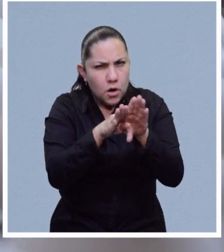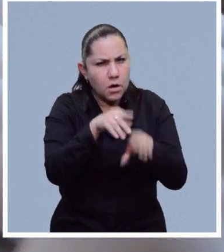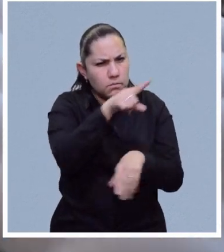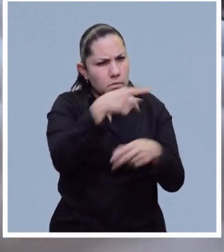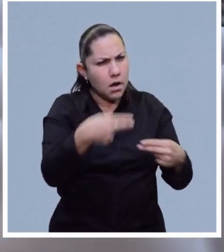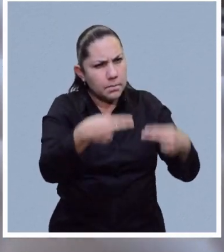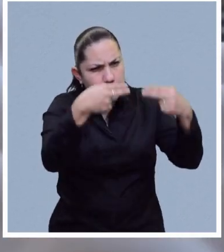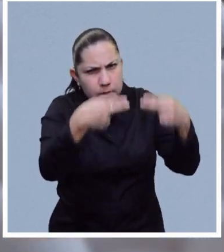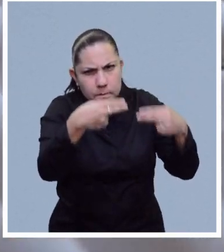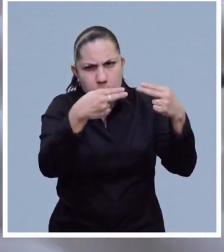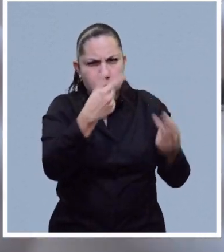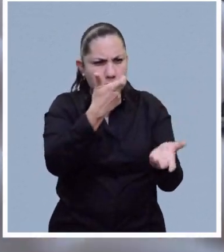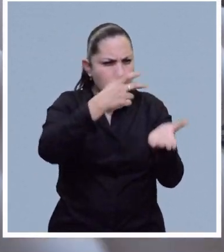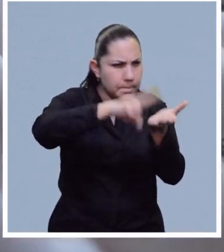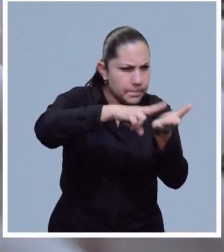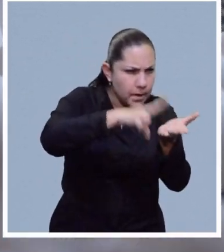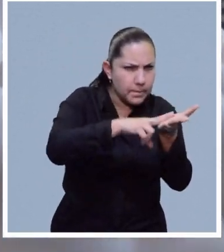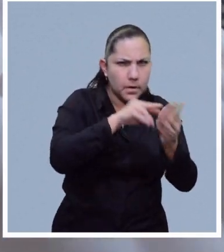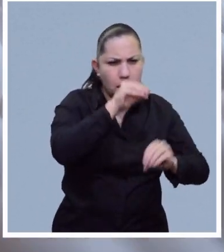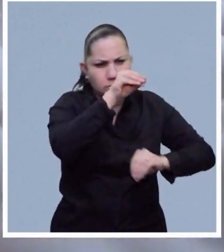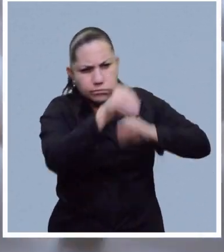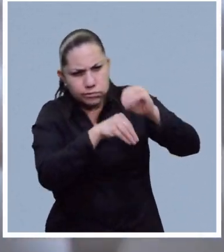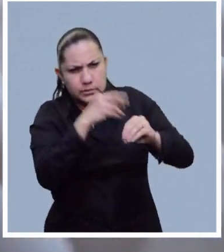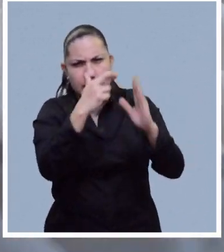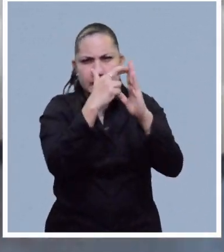para mantener un producto en el mercado.